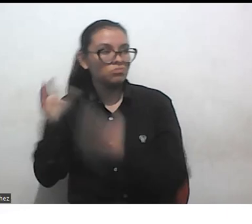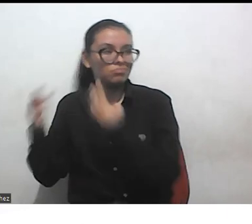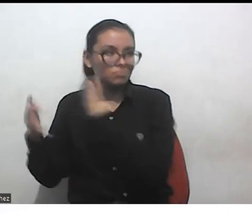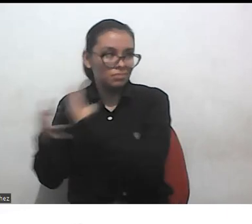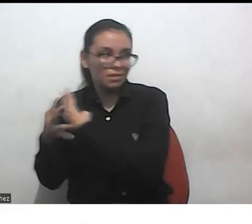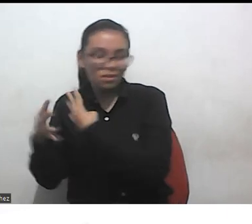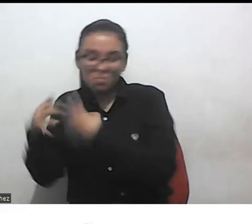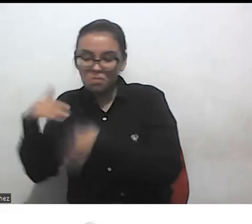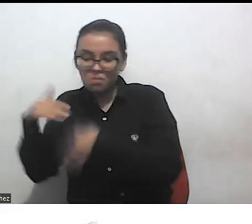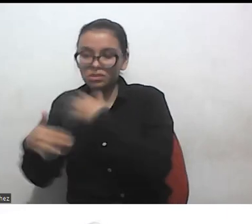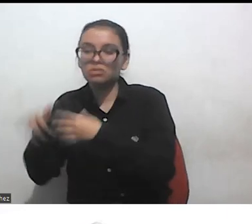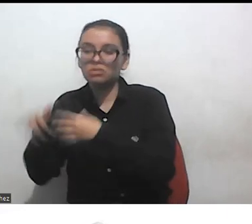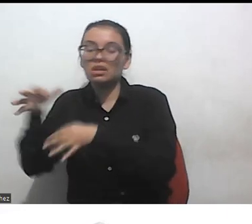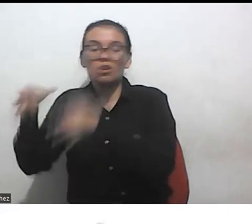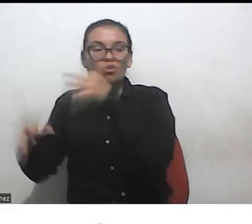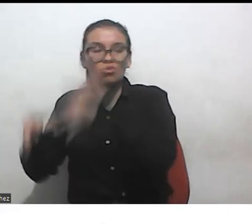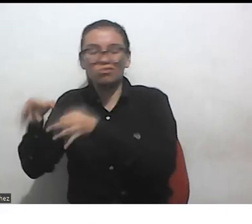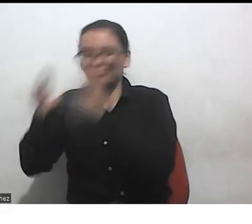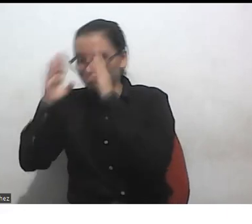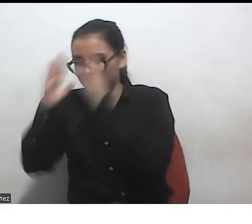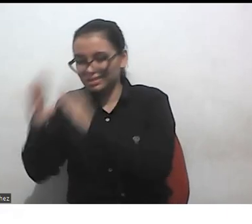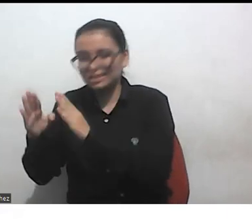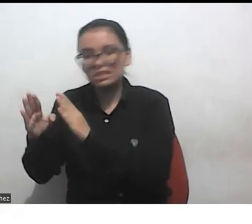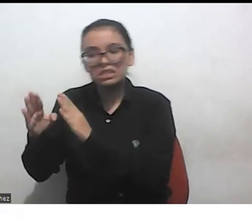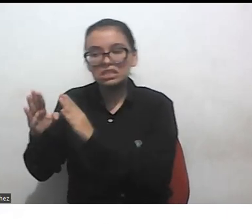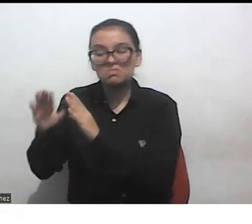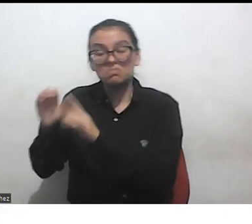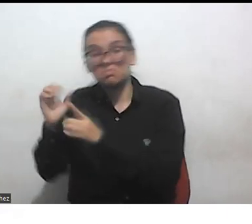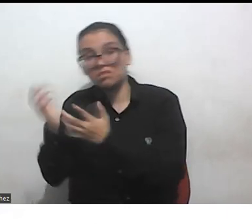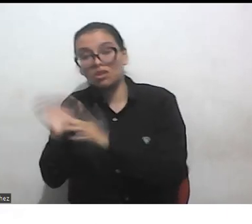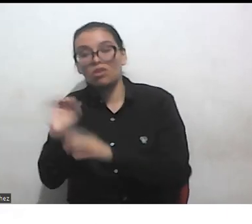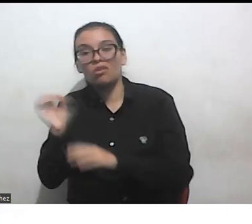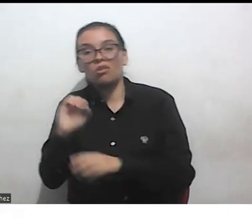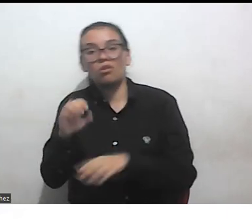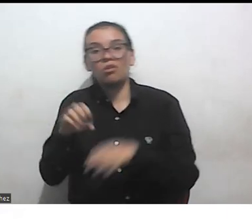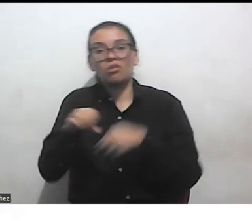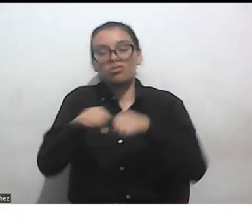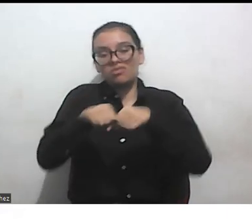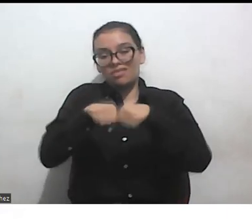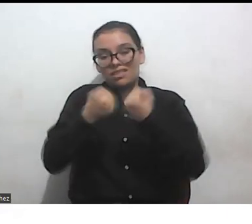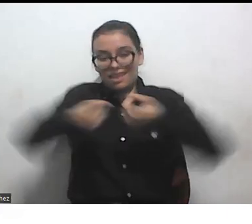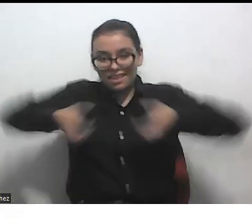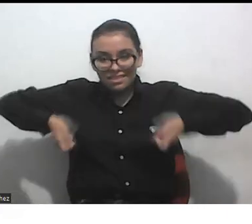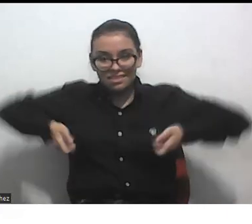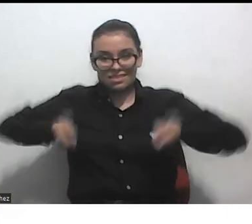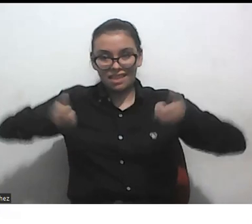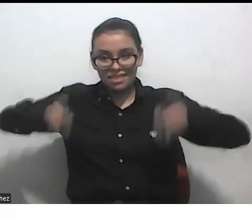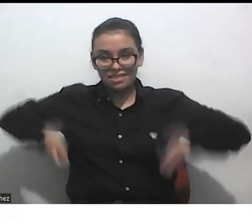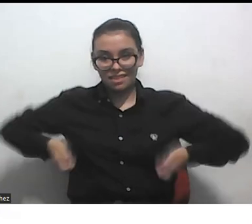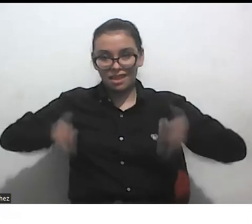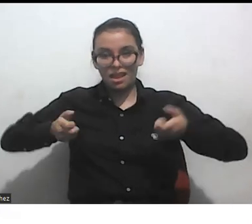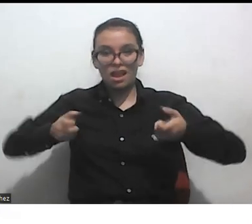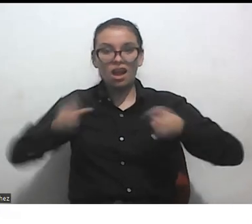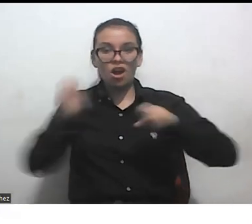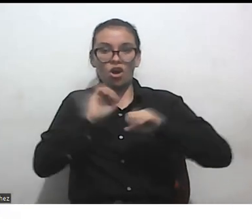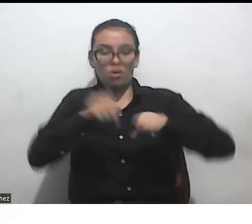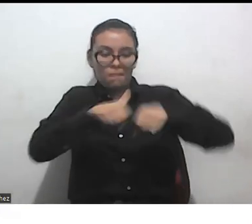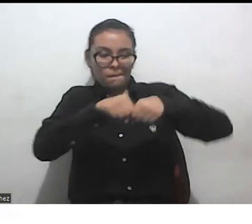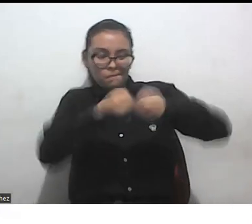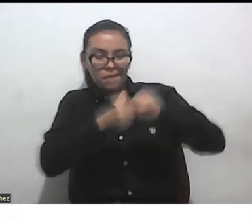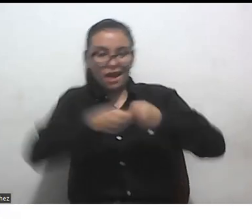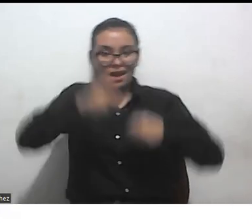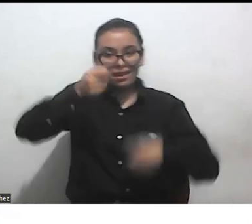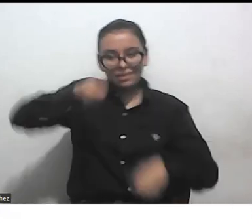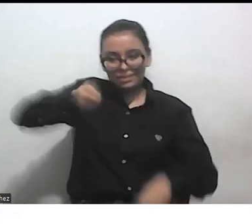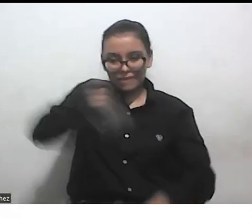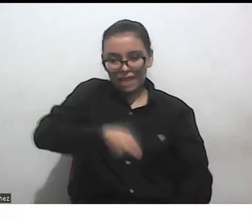dañar la silla de ruedas o quitarle la batería a la silla de ruedas o romper el bastón o ponerlo en un